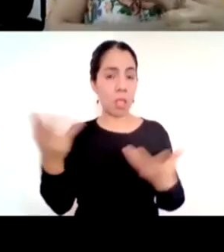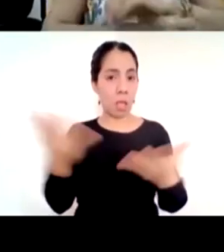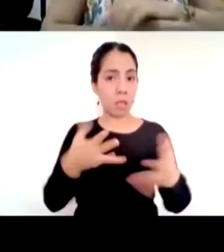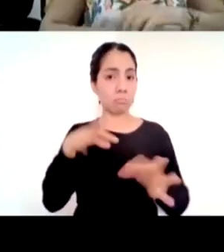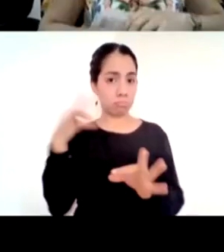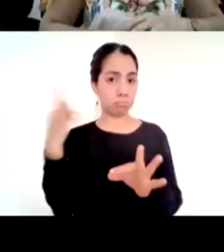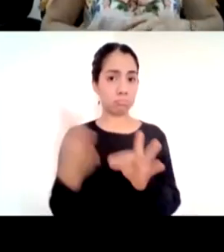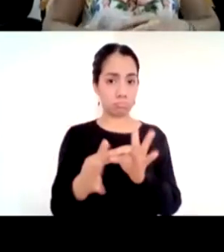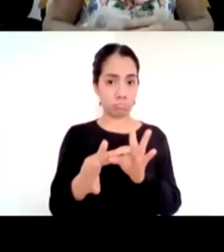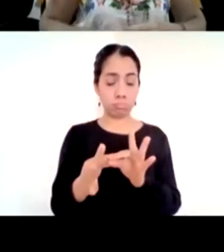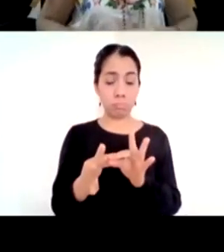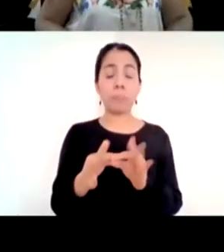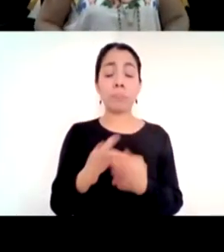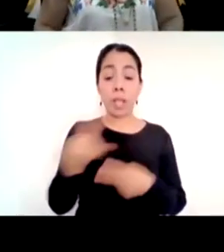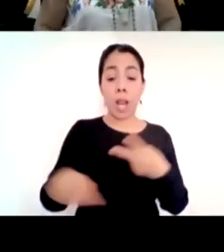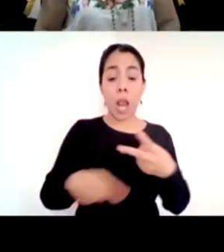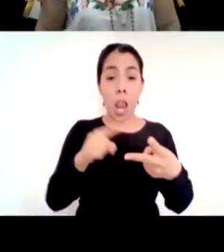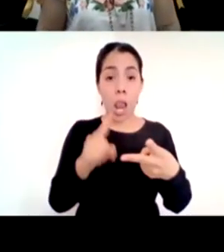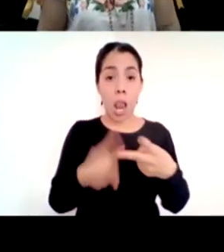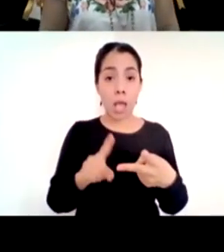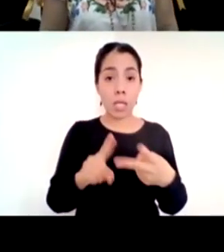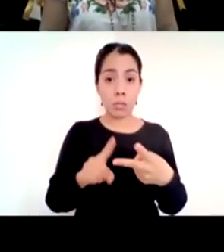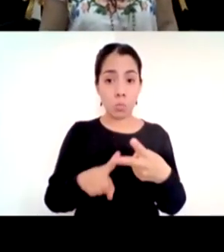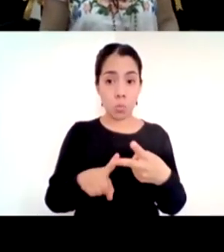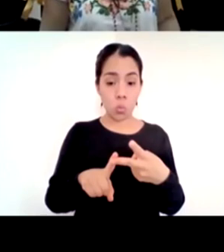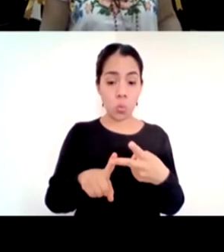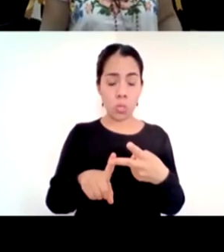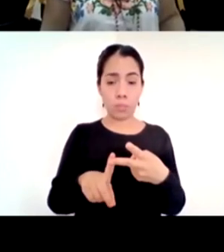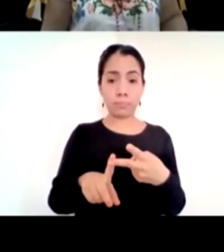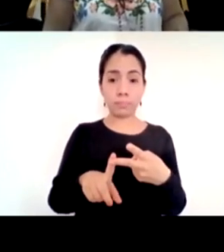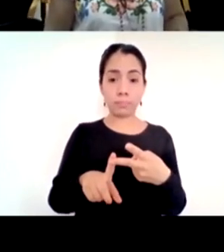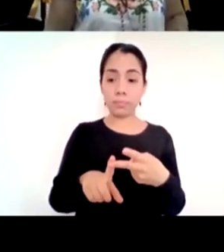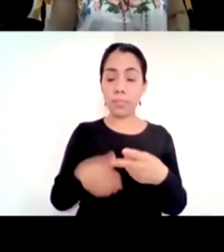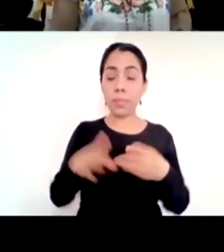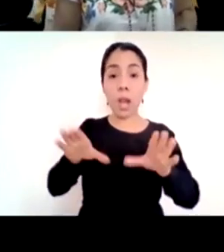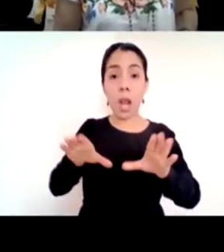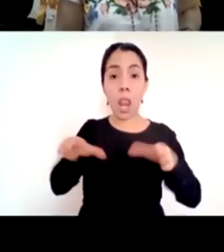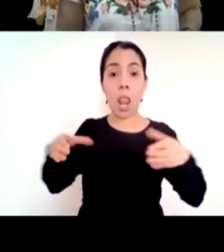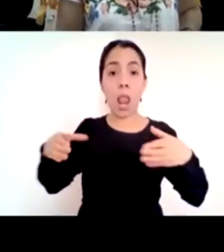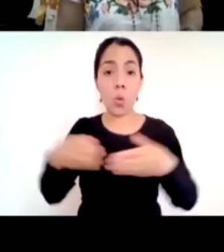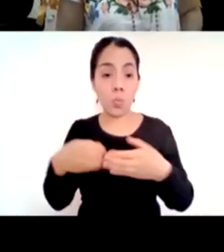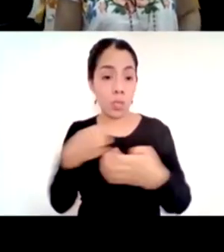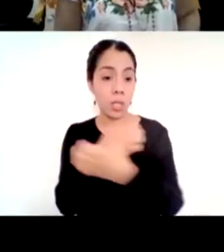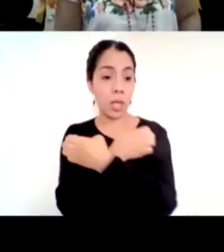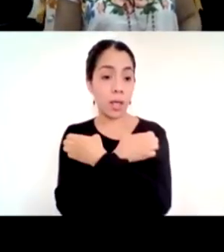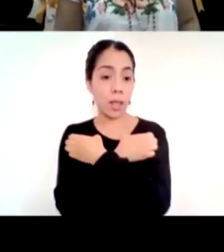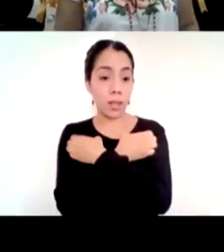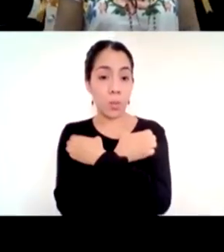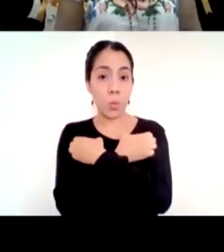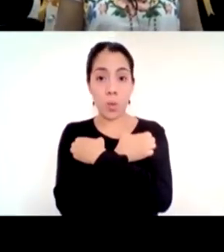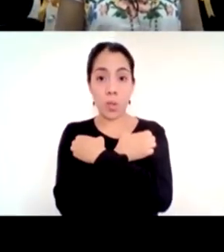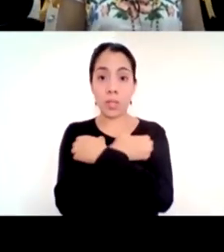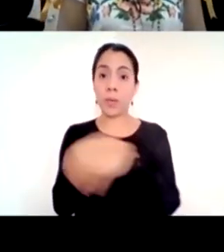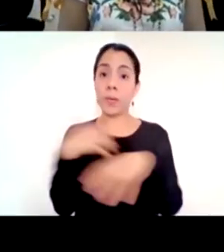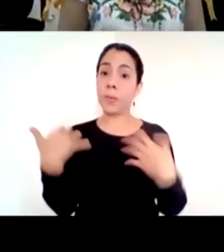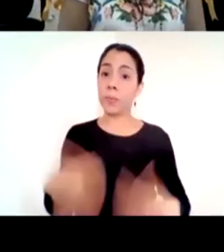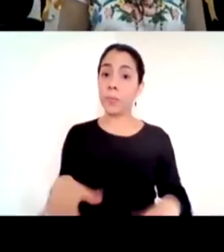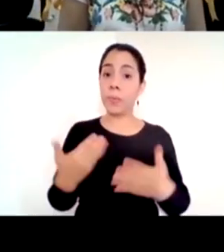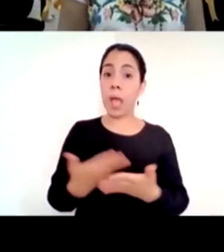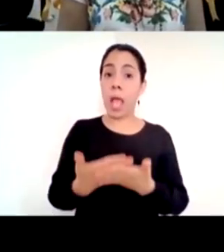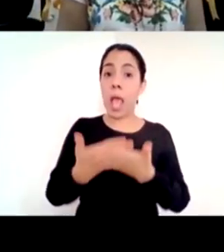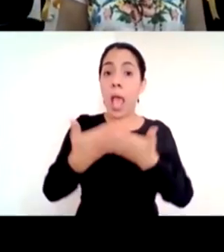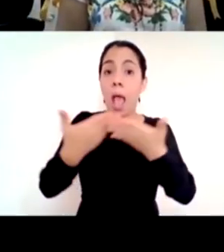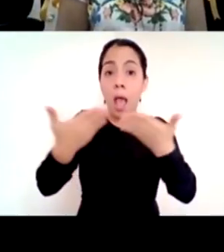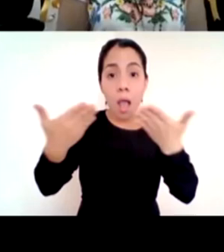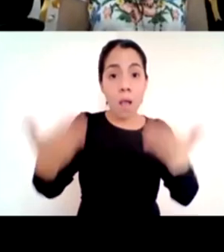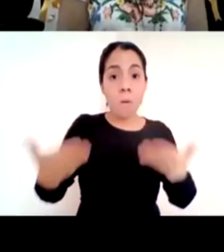no ubico un momento en que la comunidad educativa estuviera más viva y más unida y con mayor diálogo y con mayor interacción que